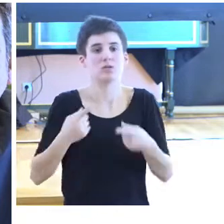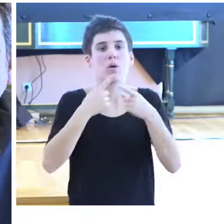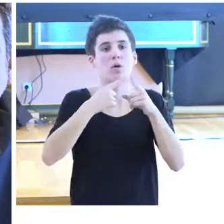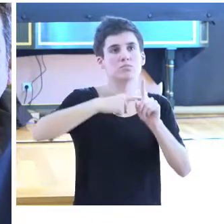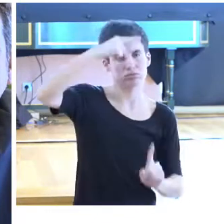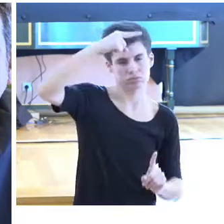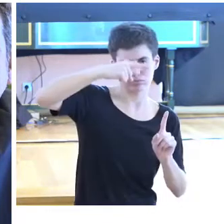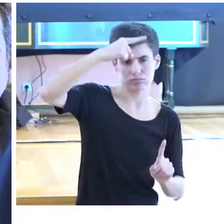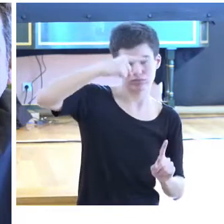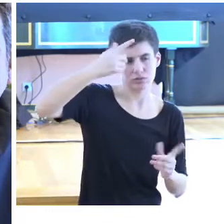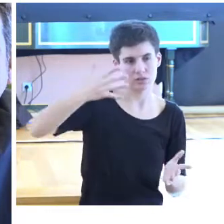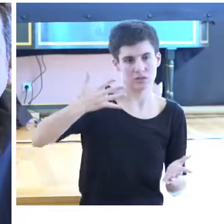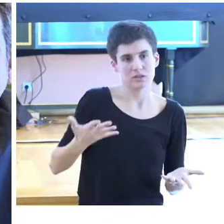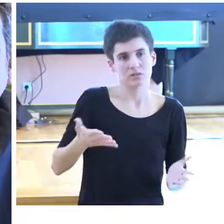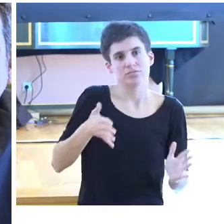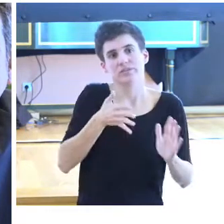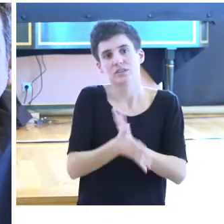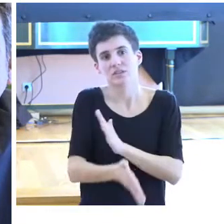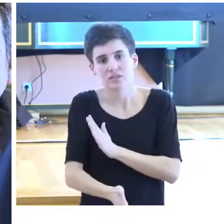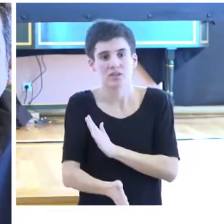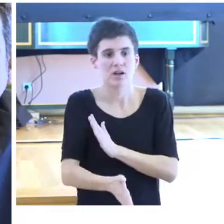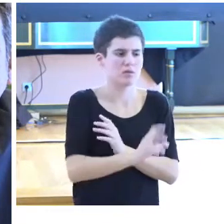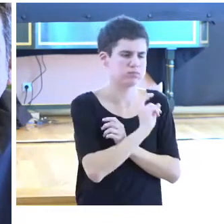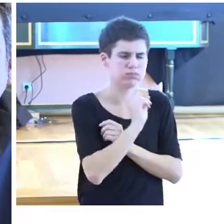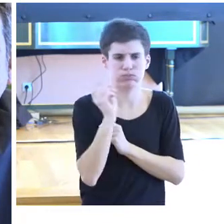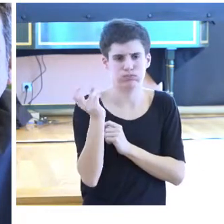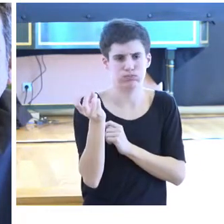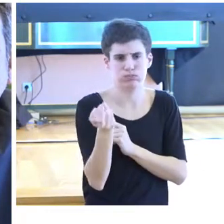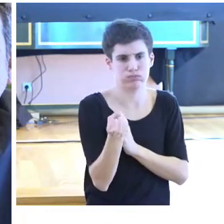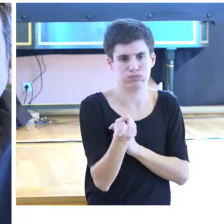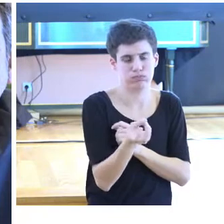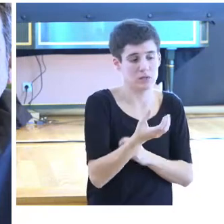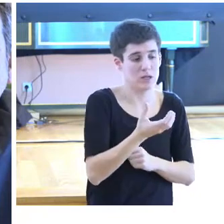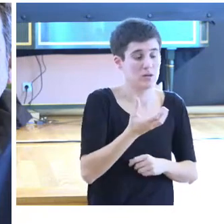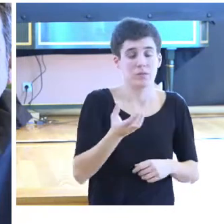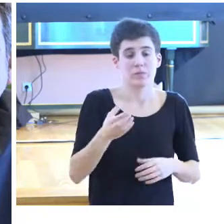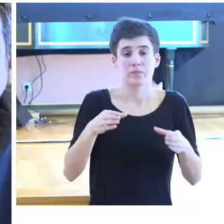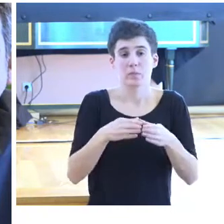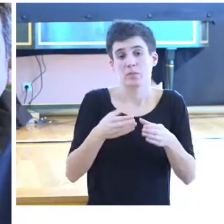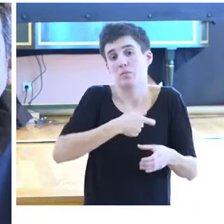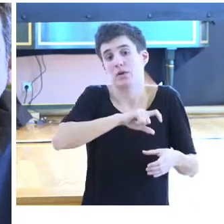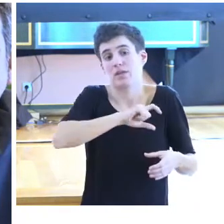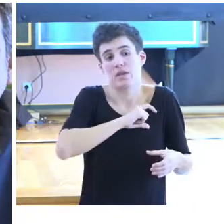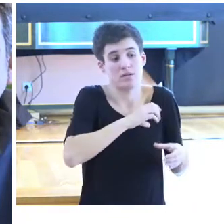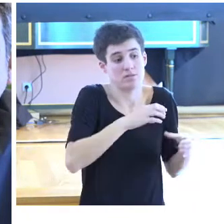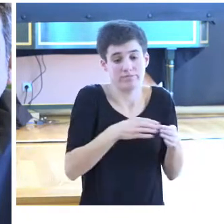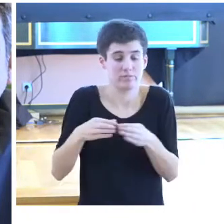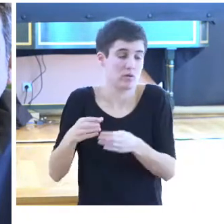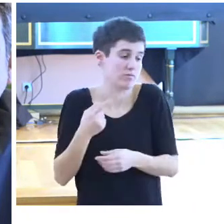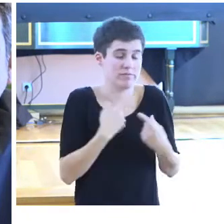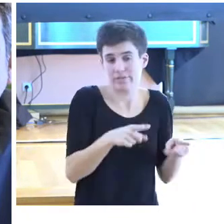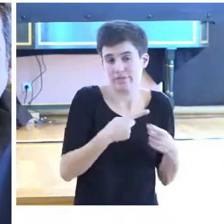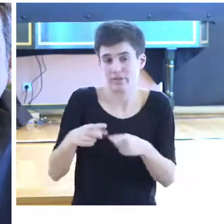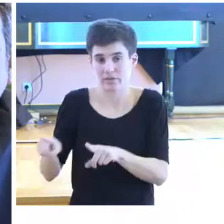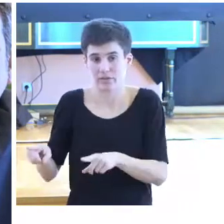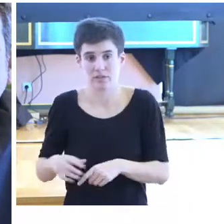conlleva una gran heterogeneidad en lo que son los cuerpos de seguridad. Actualmente, en Cataluña,